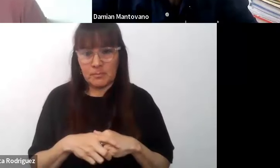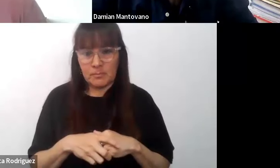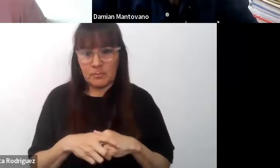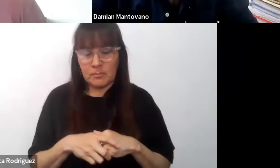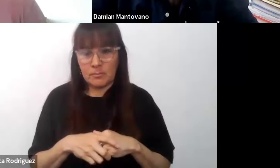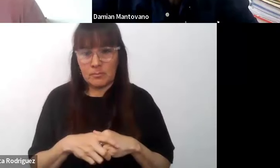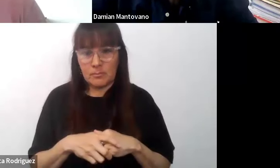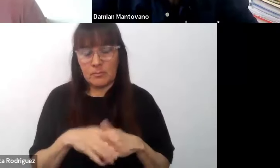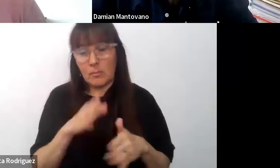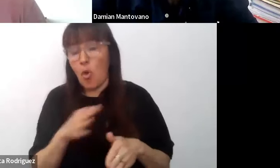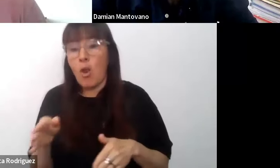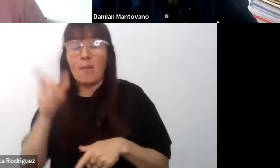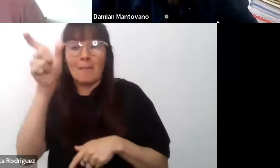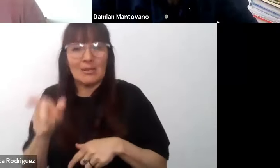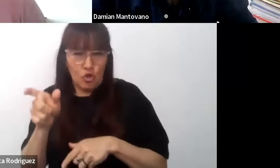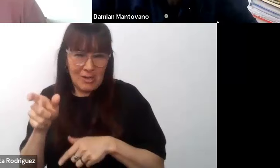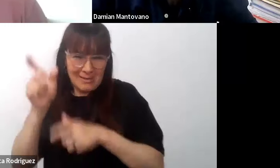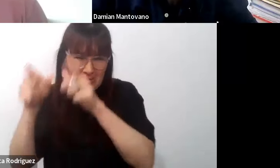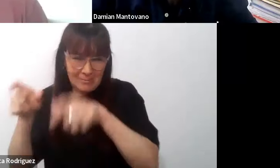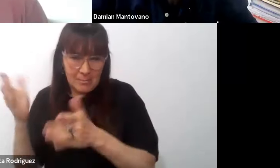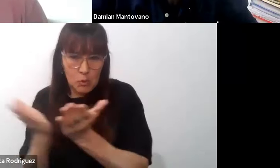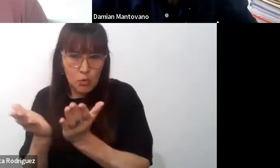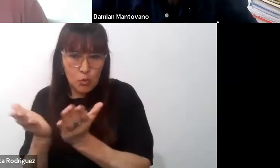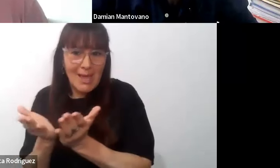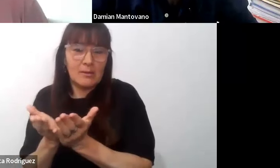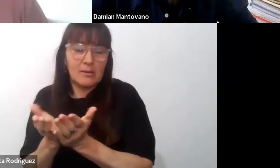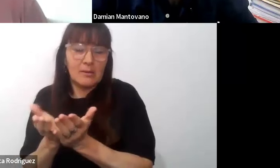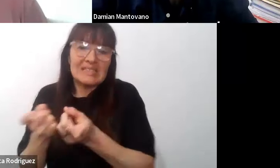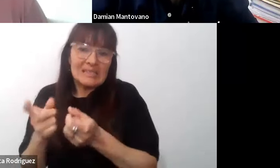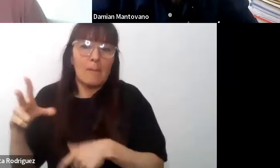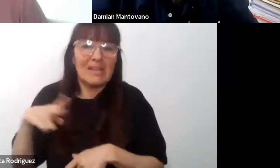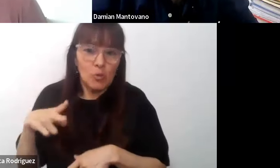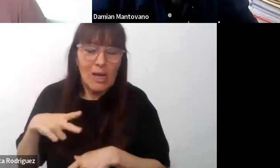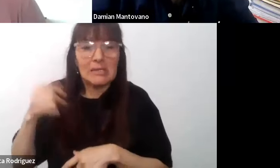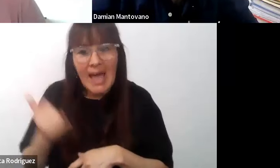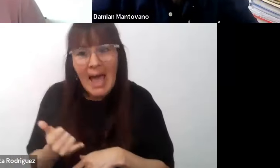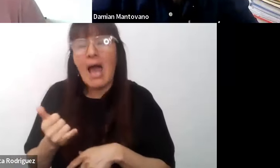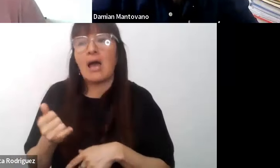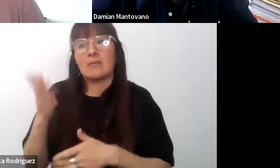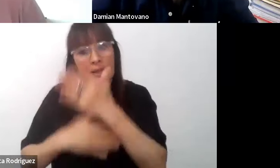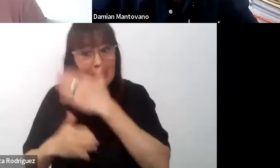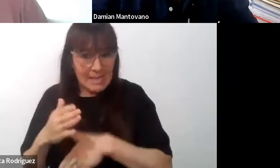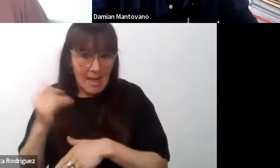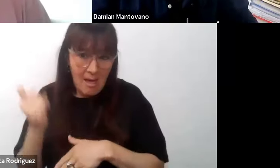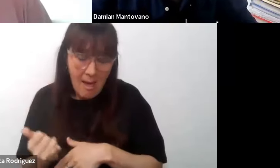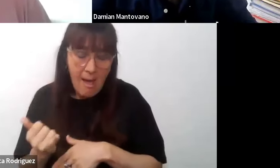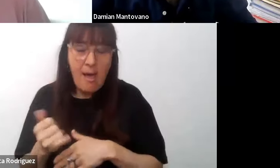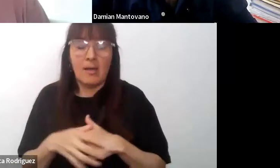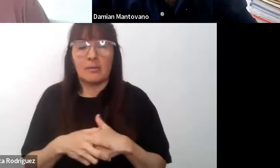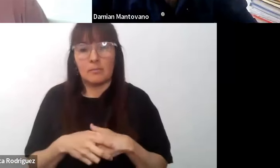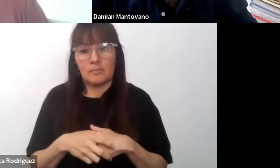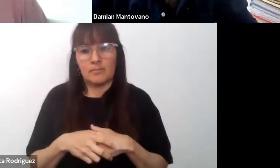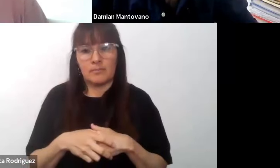los estudiantes que tienen necesidad de particulares que están en situación de discapacidad, donde hay